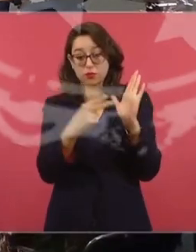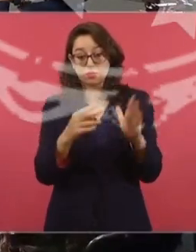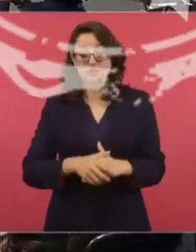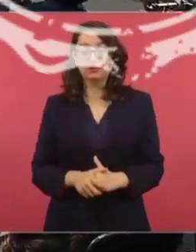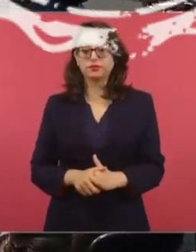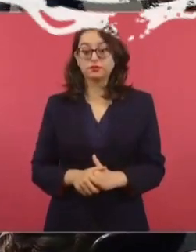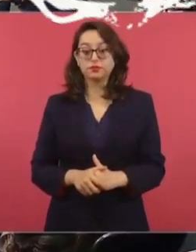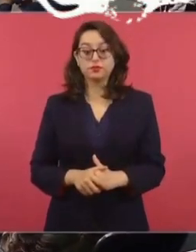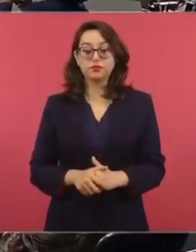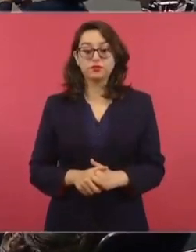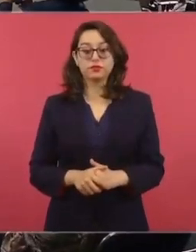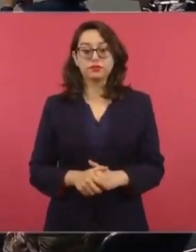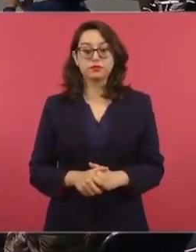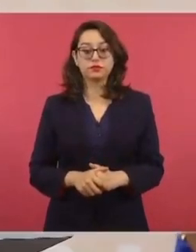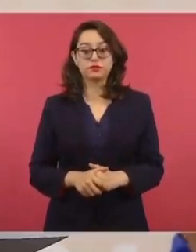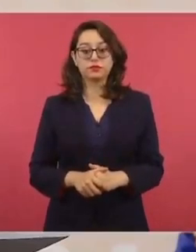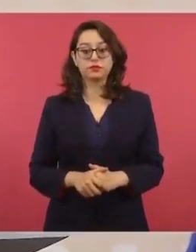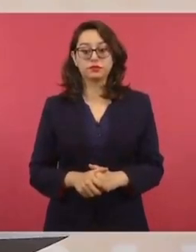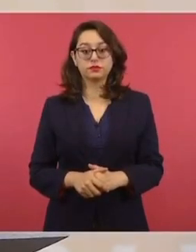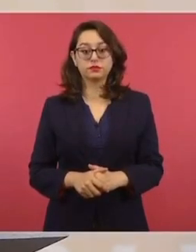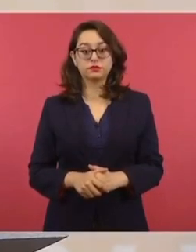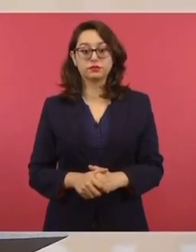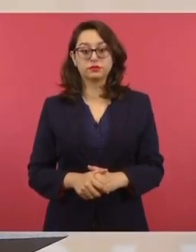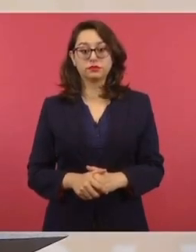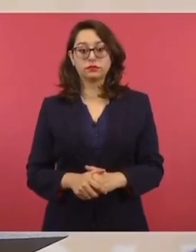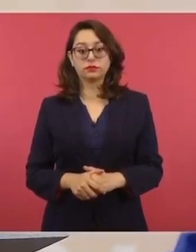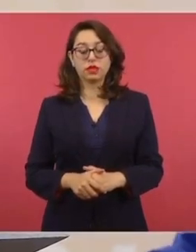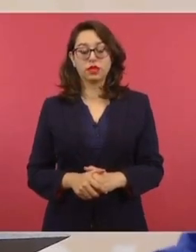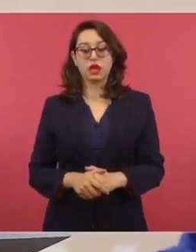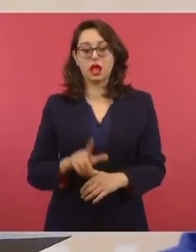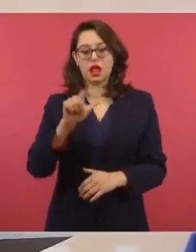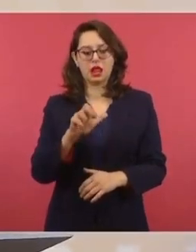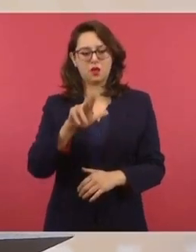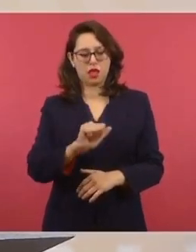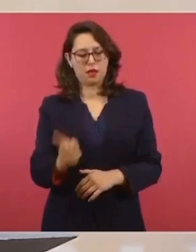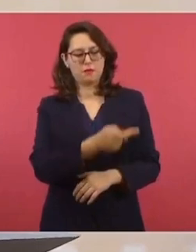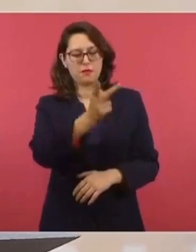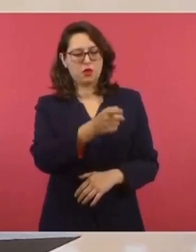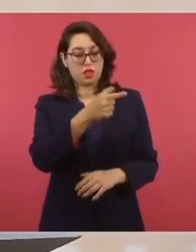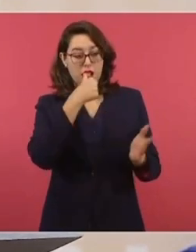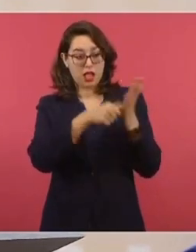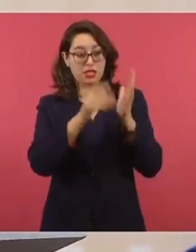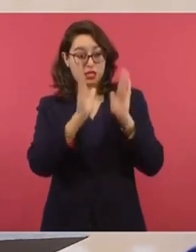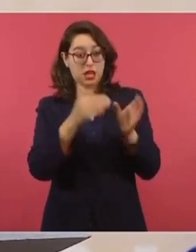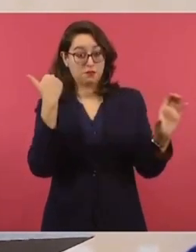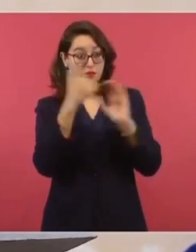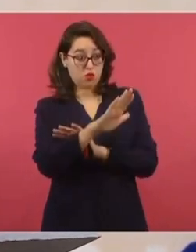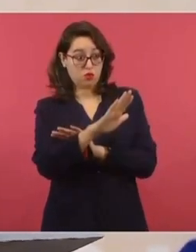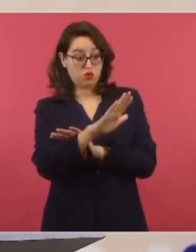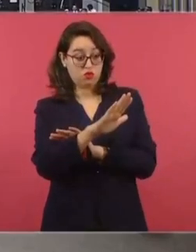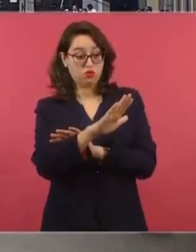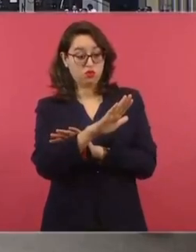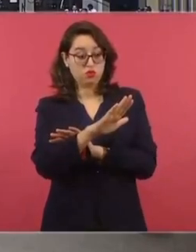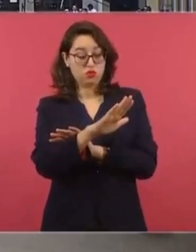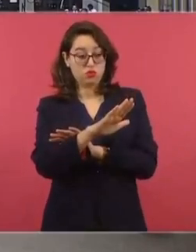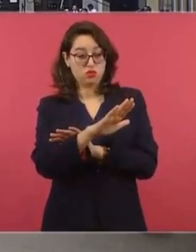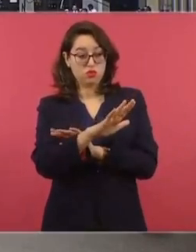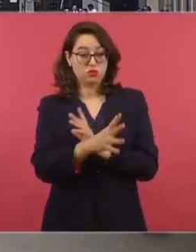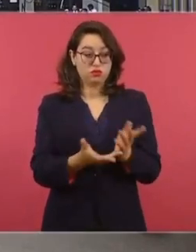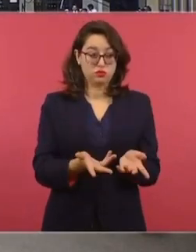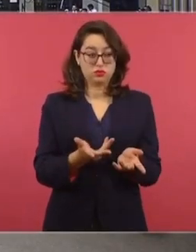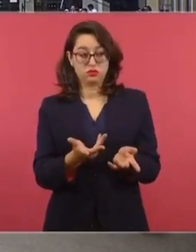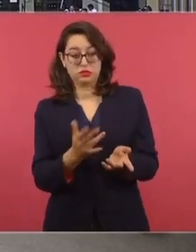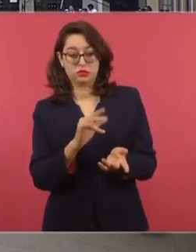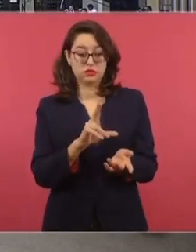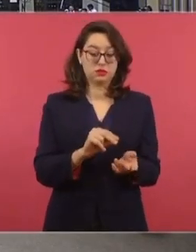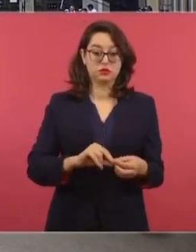Sí, lo que no sé es si ya la envió Laura. A ver, pregúntale. Y que no la ha enviado. No se